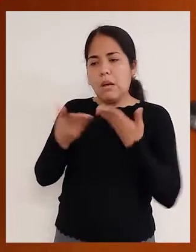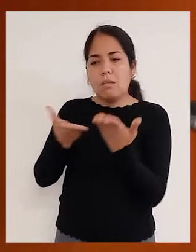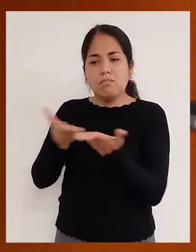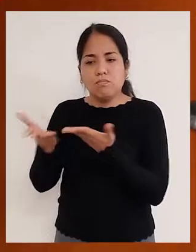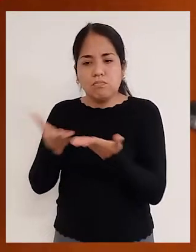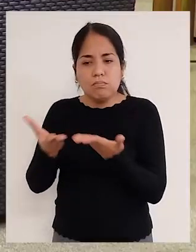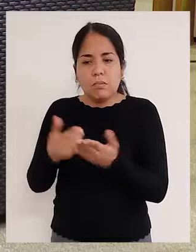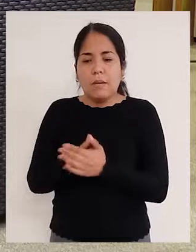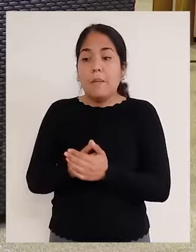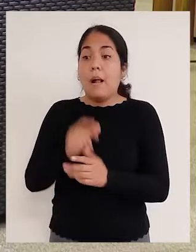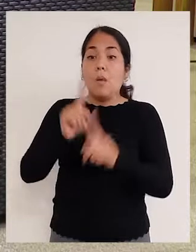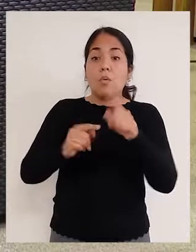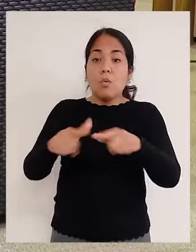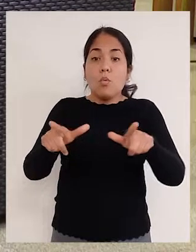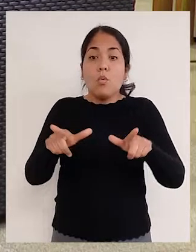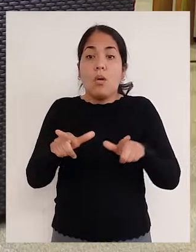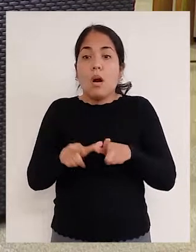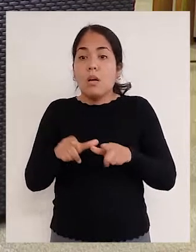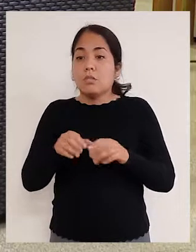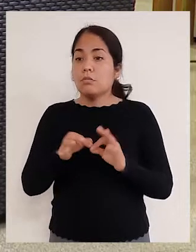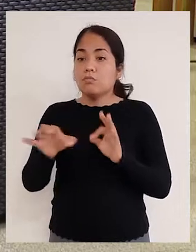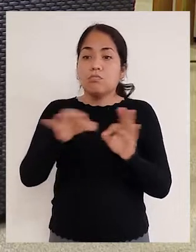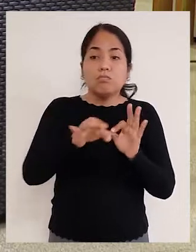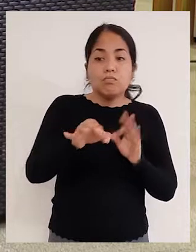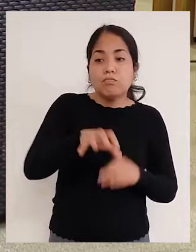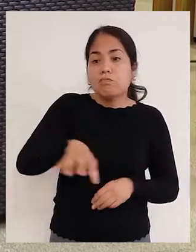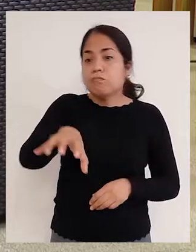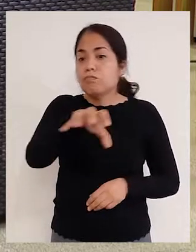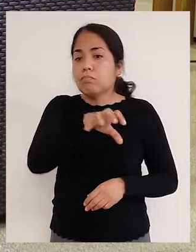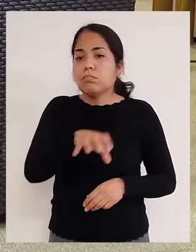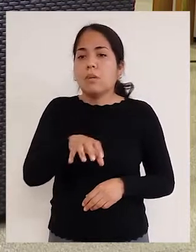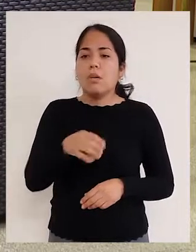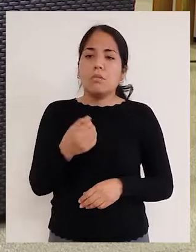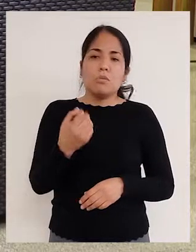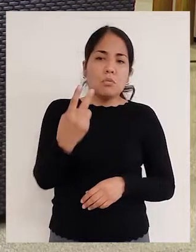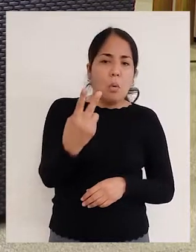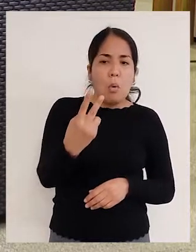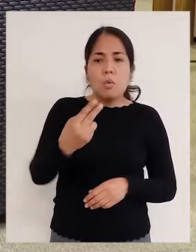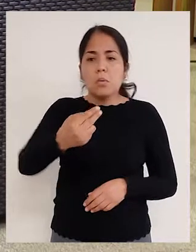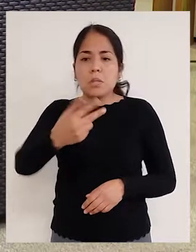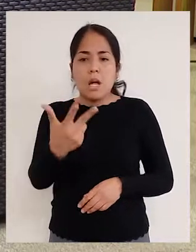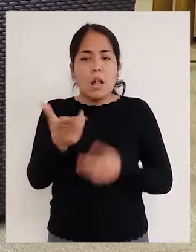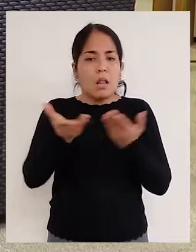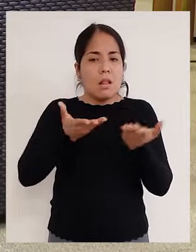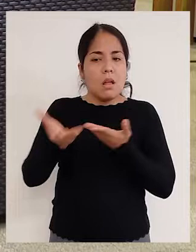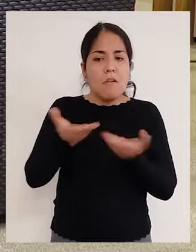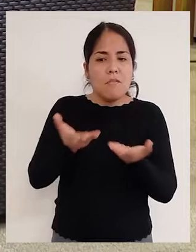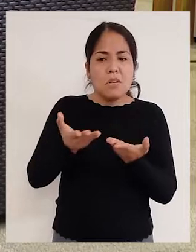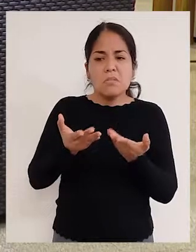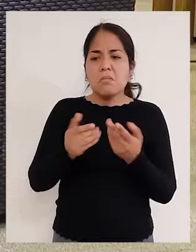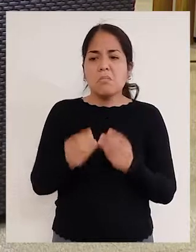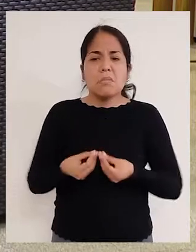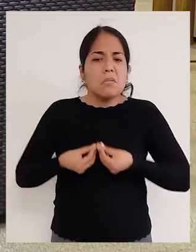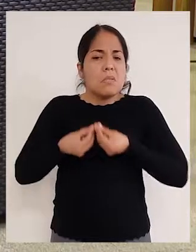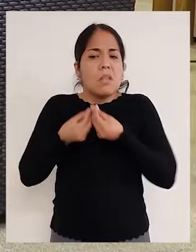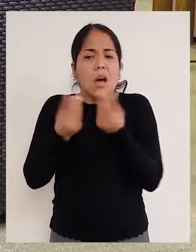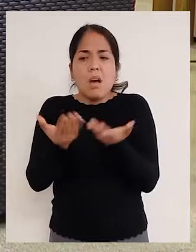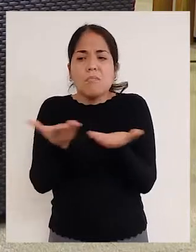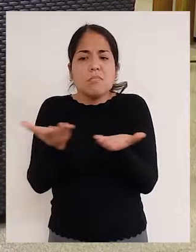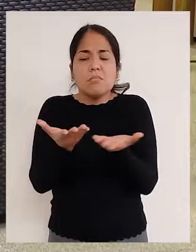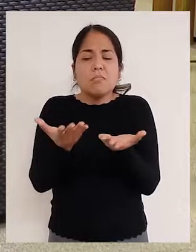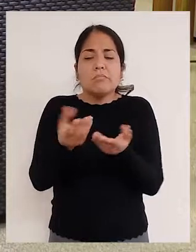personas con discapacidad. Identificamos regiones que, por ejemplo, tienen en promedio unos dos a tres servicios que se dedican